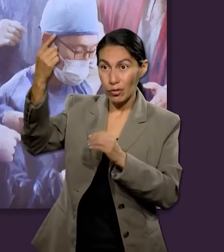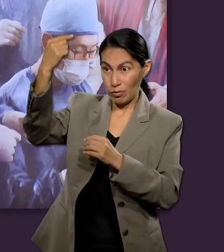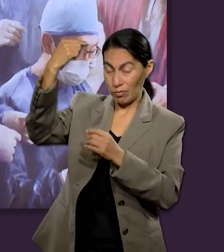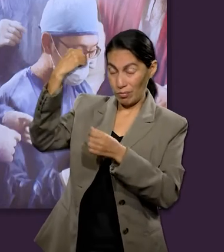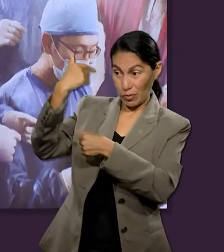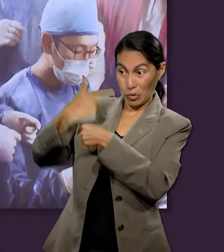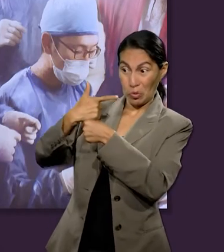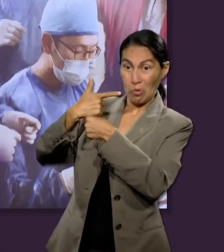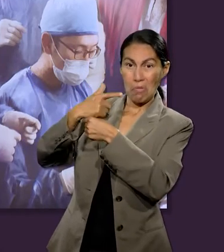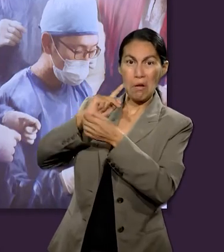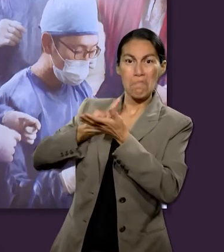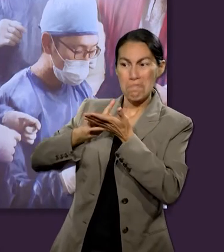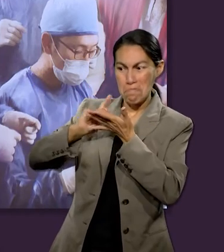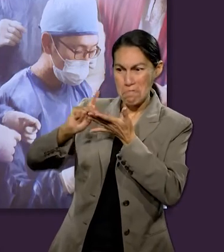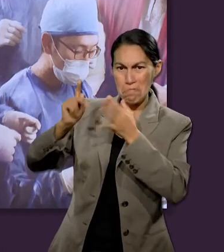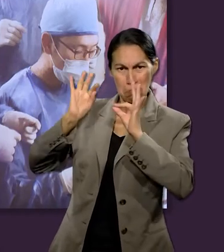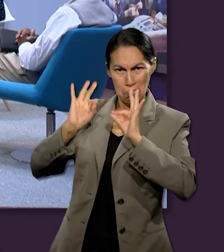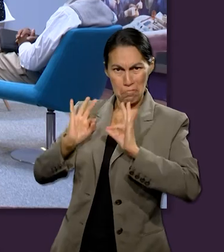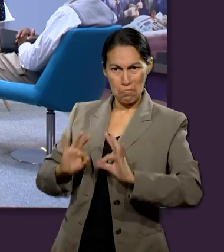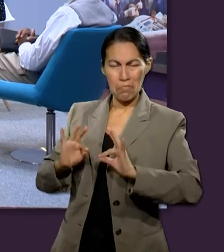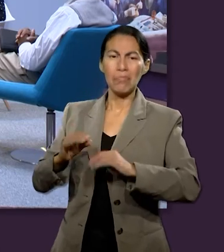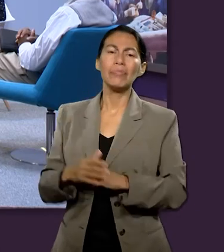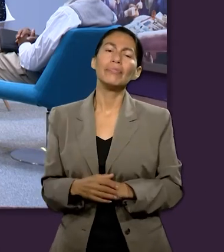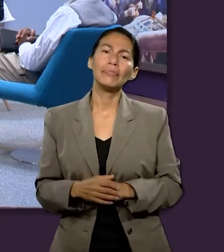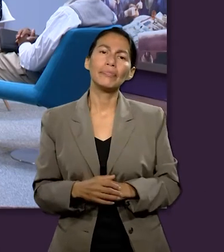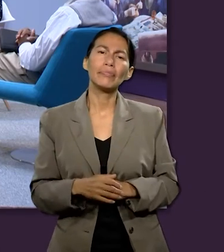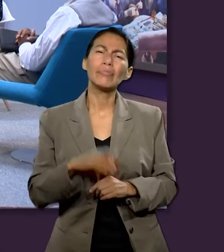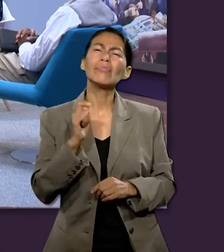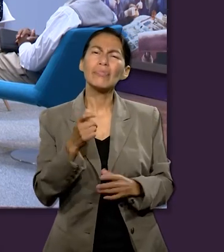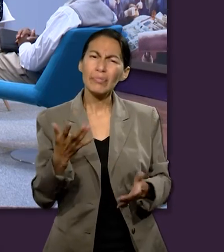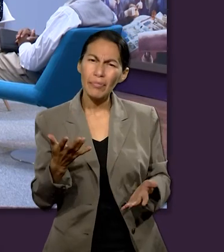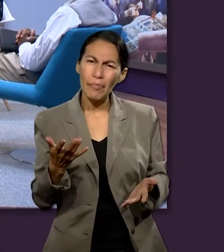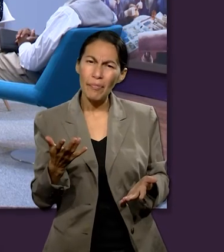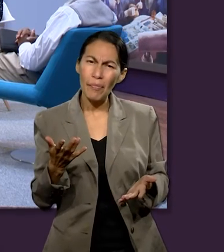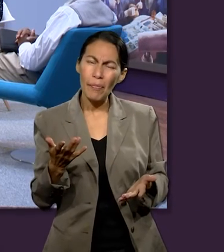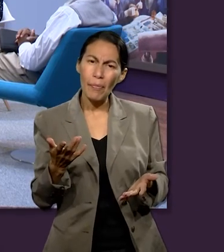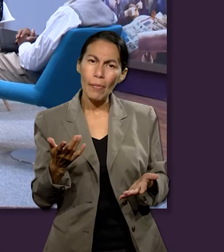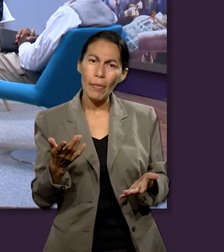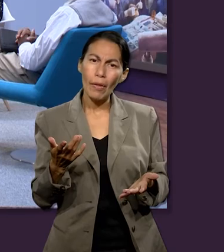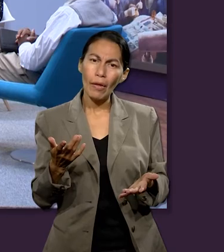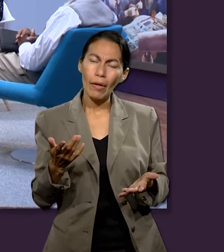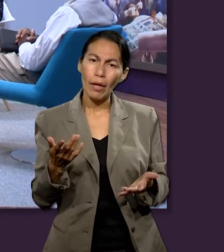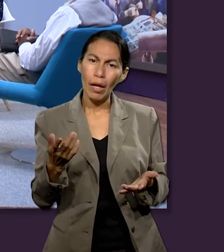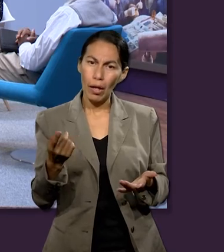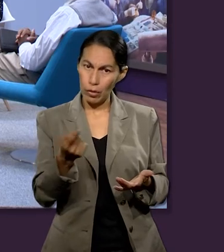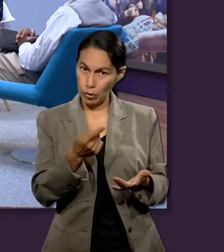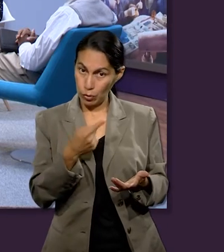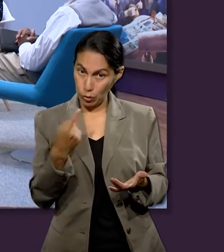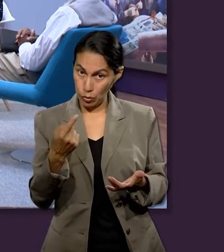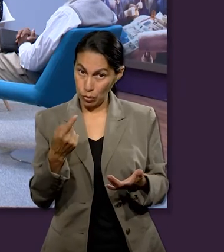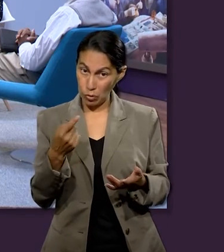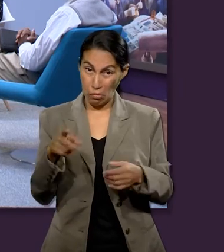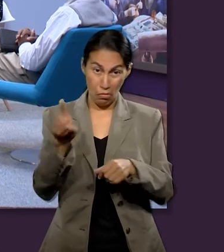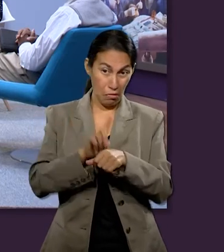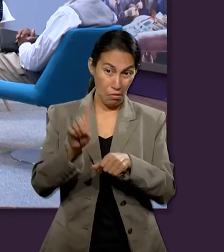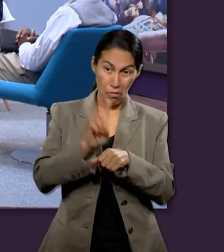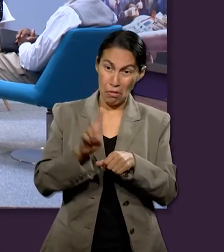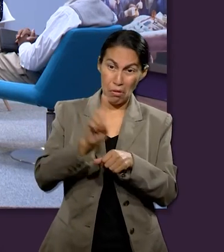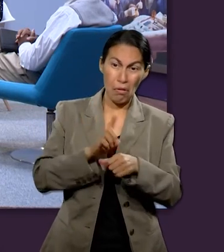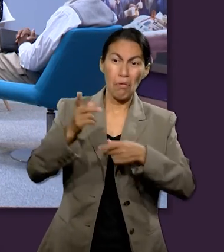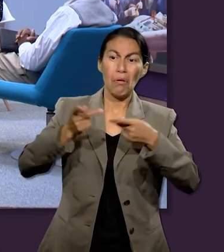hallados por él sin mancha e irreprochables en paz esto nos hace pensar que